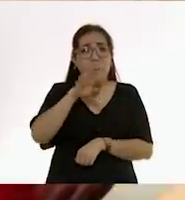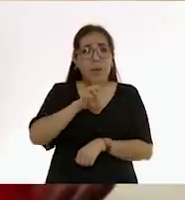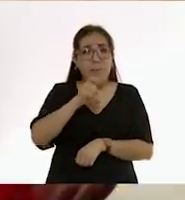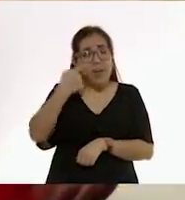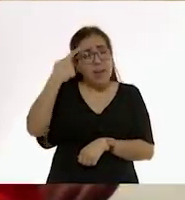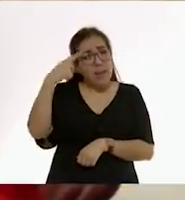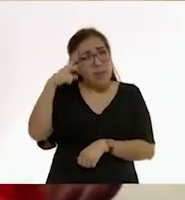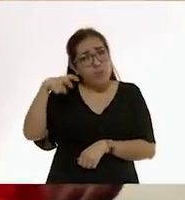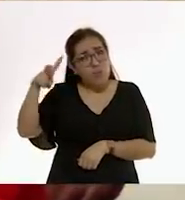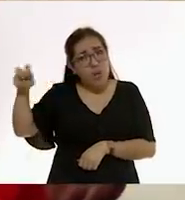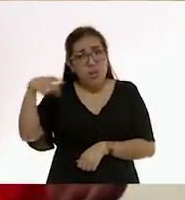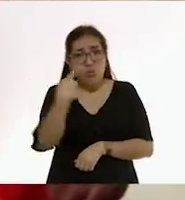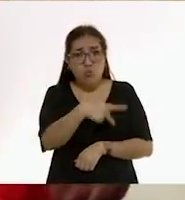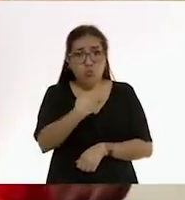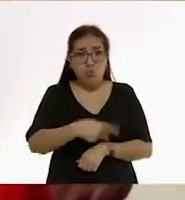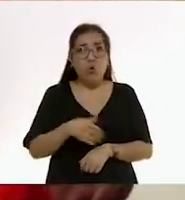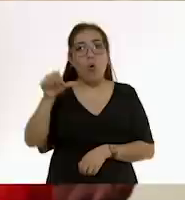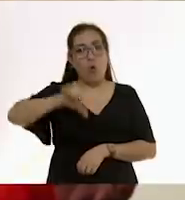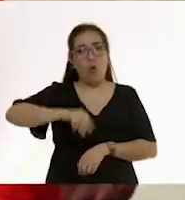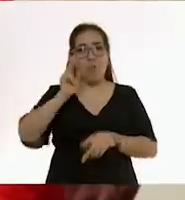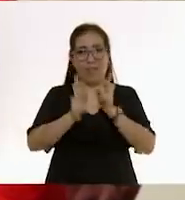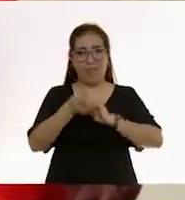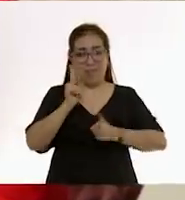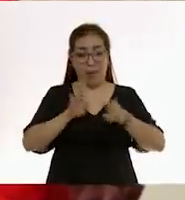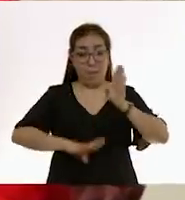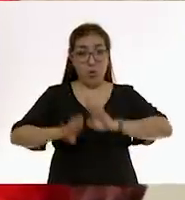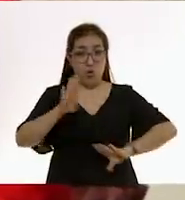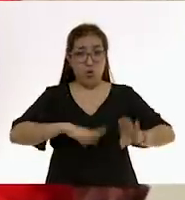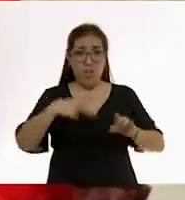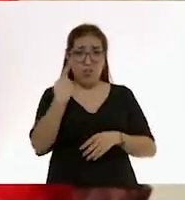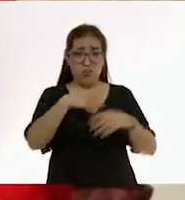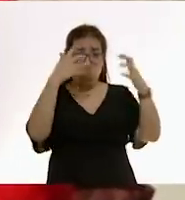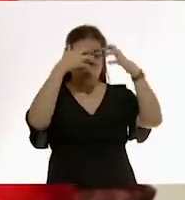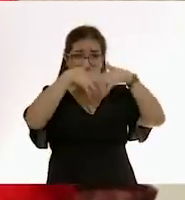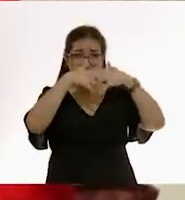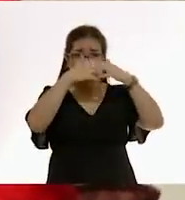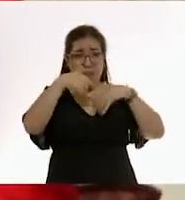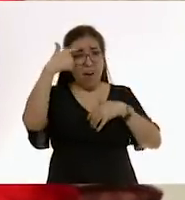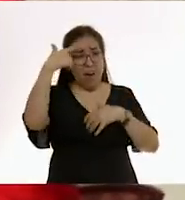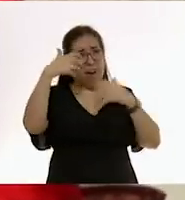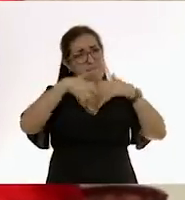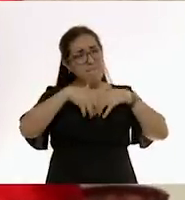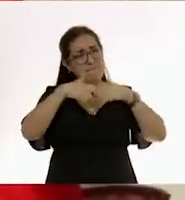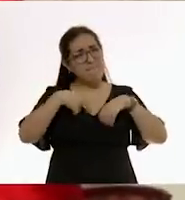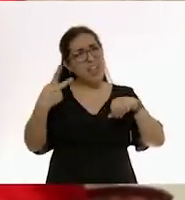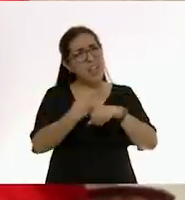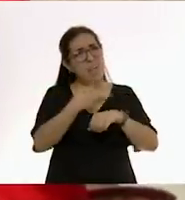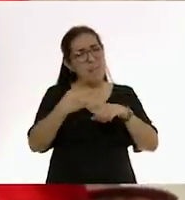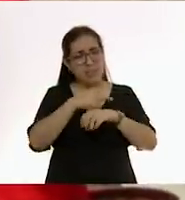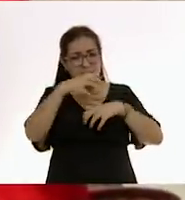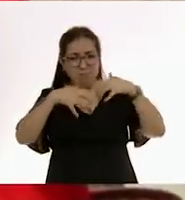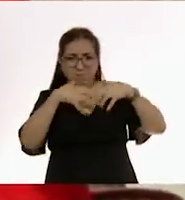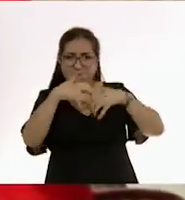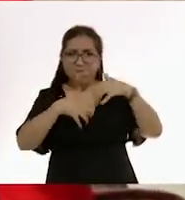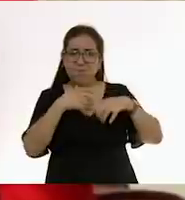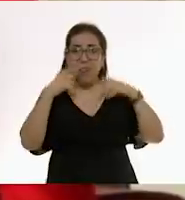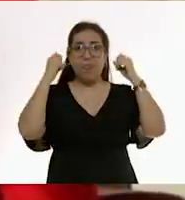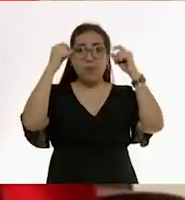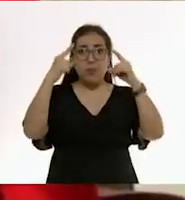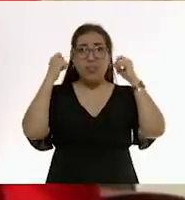Vamos a platicar un poquito de la biología del sueño. ¿Qué está pasando en el cerebro del bebé que hace que se despierte una y otra vez?